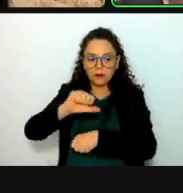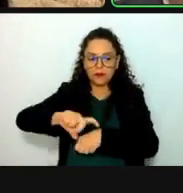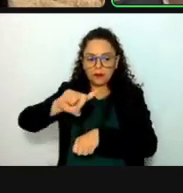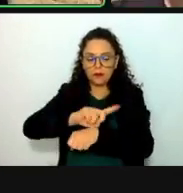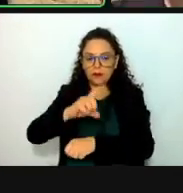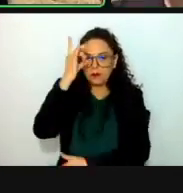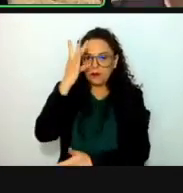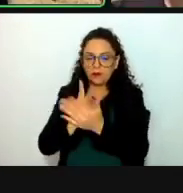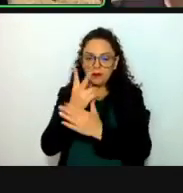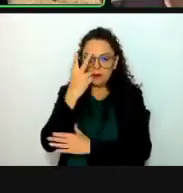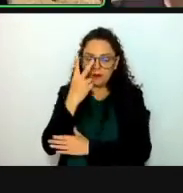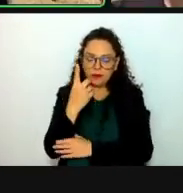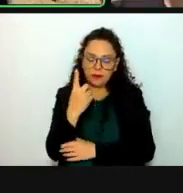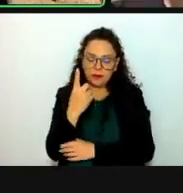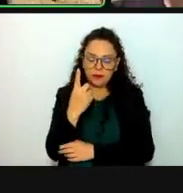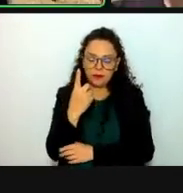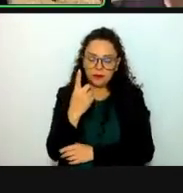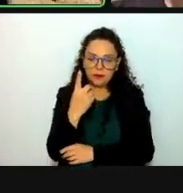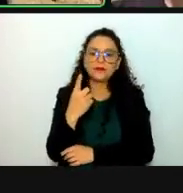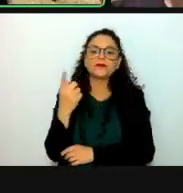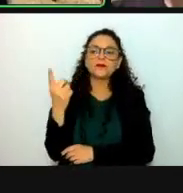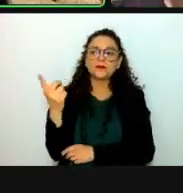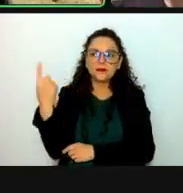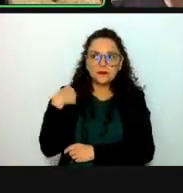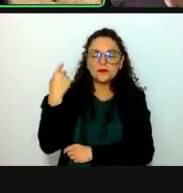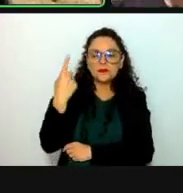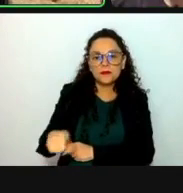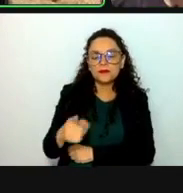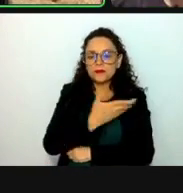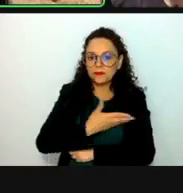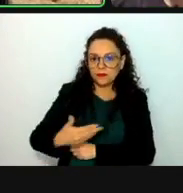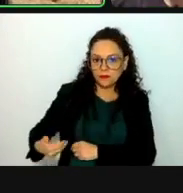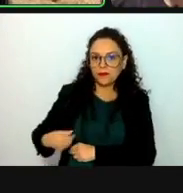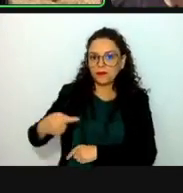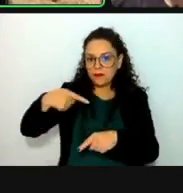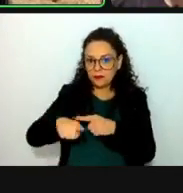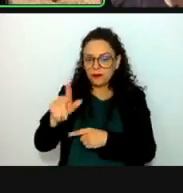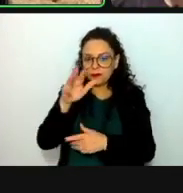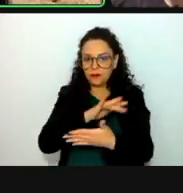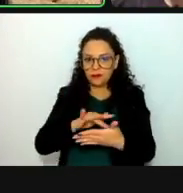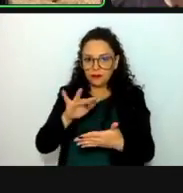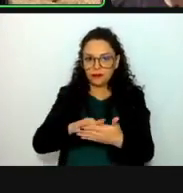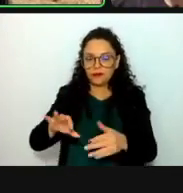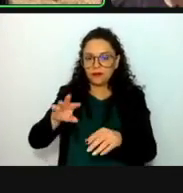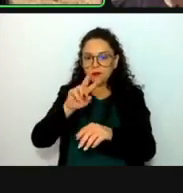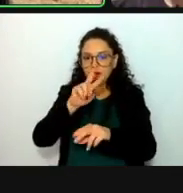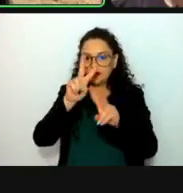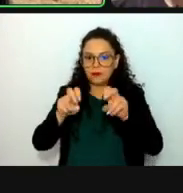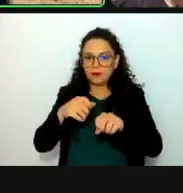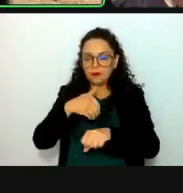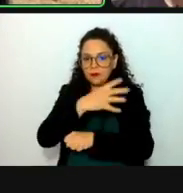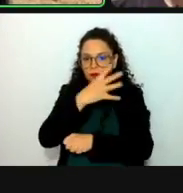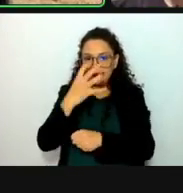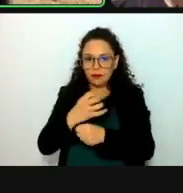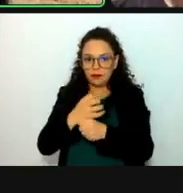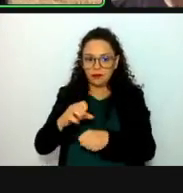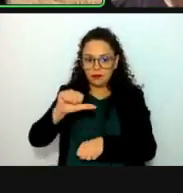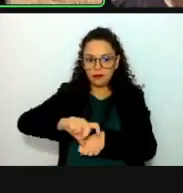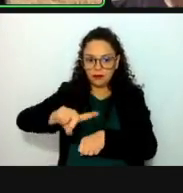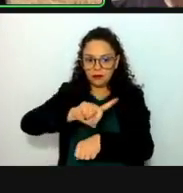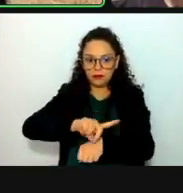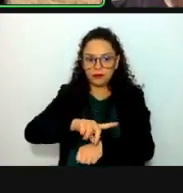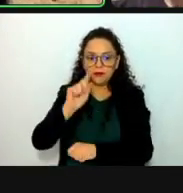Por instrucciones de la presidencia, se procede al desahogo del punto número cuatro en un solo acto del orden del día relativo a la